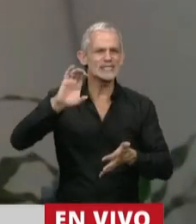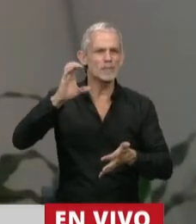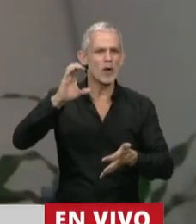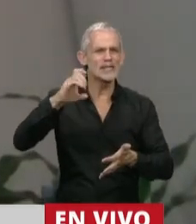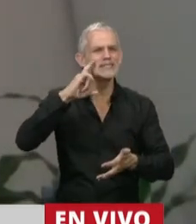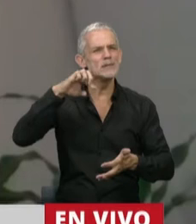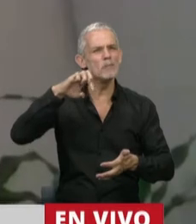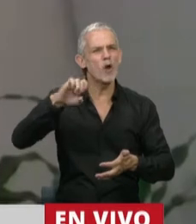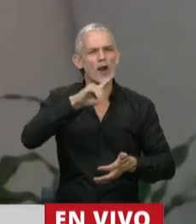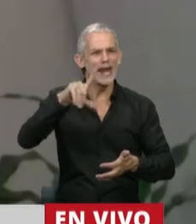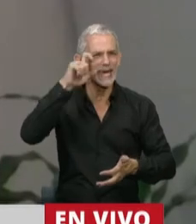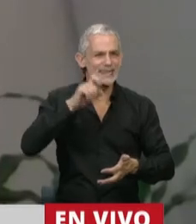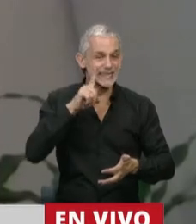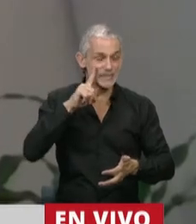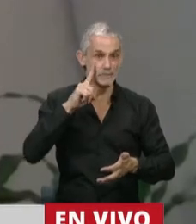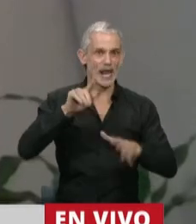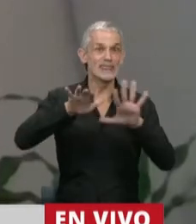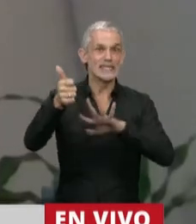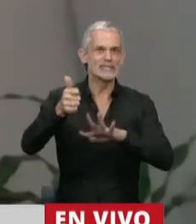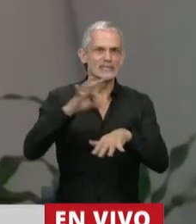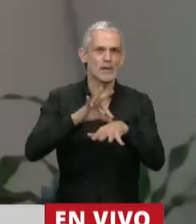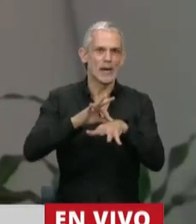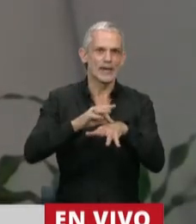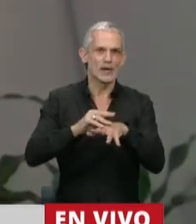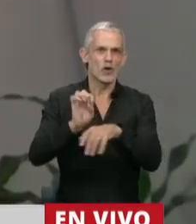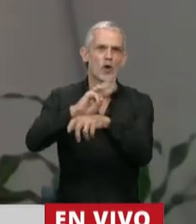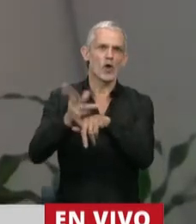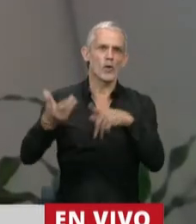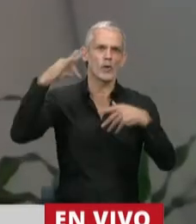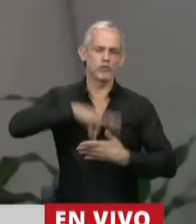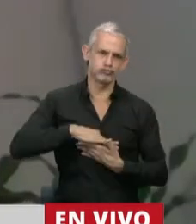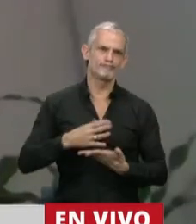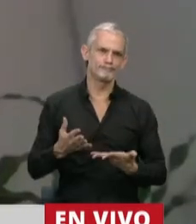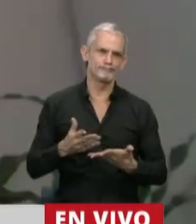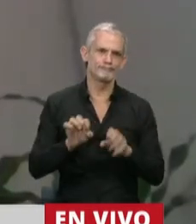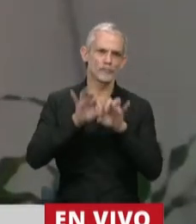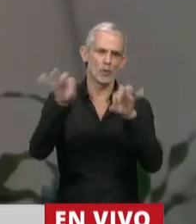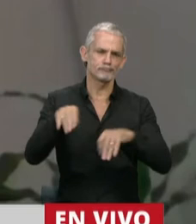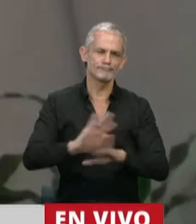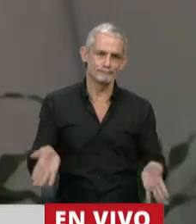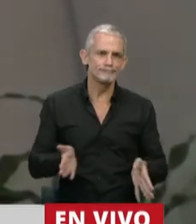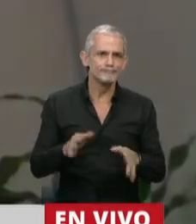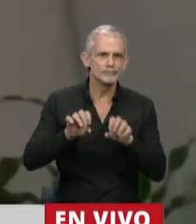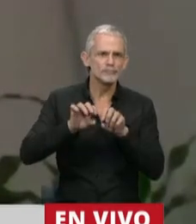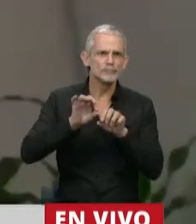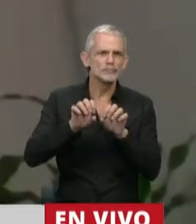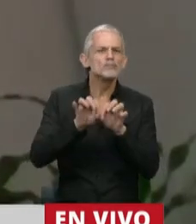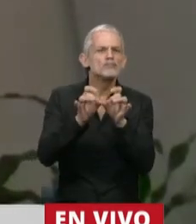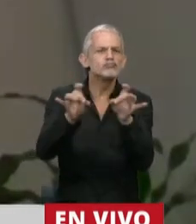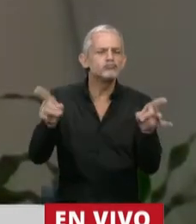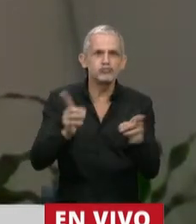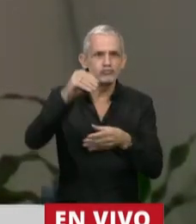16 médicos contagiados. Pudo determinarse que ese nivel de contagio de los